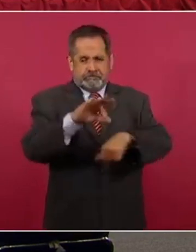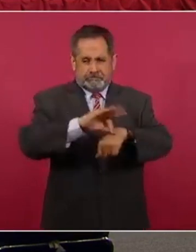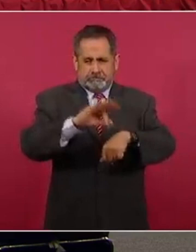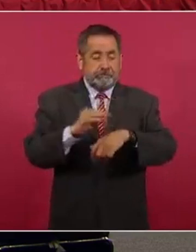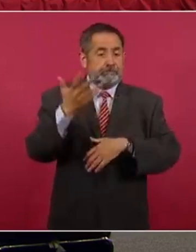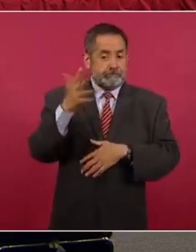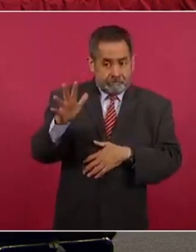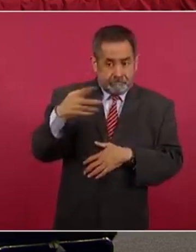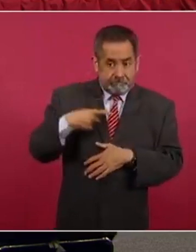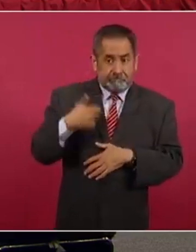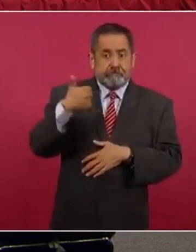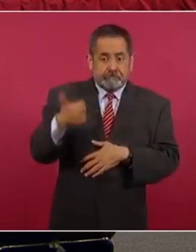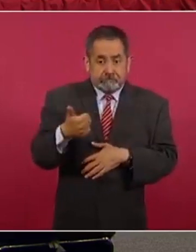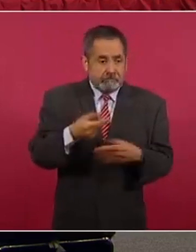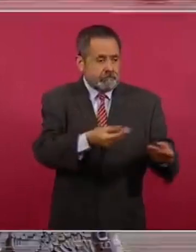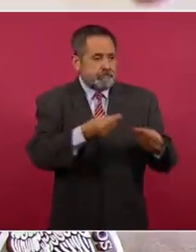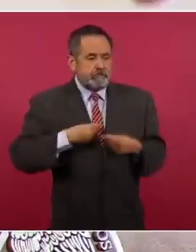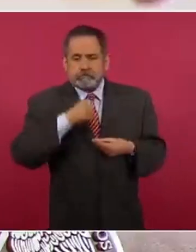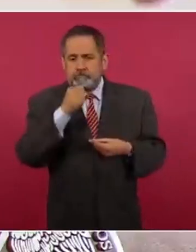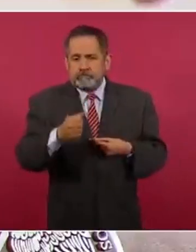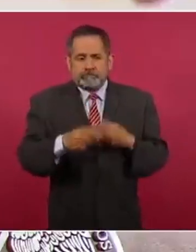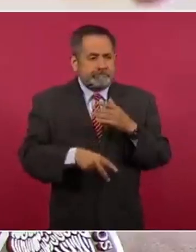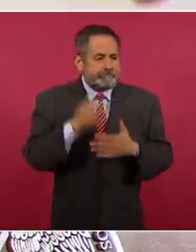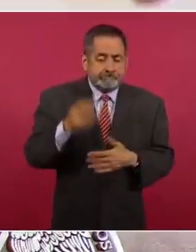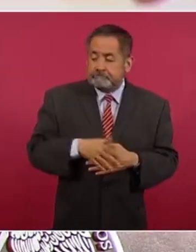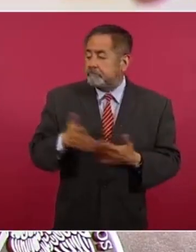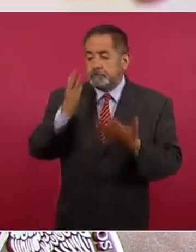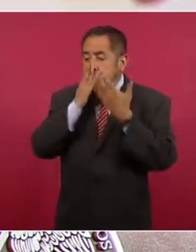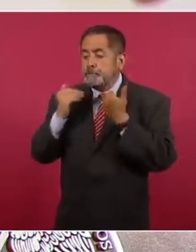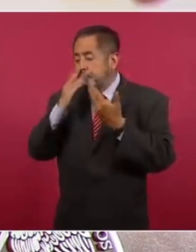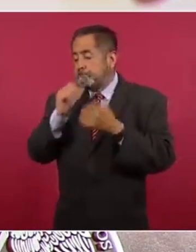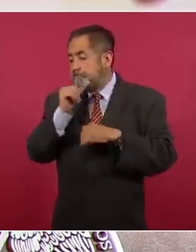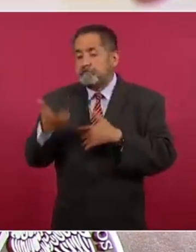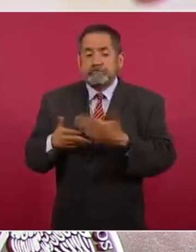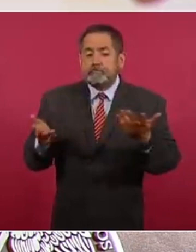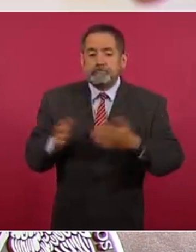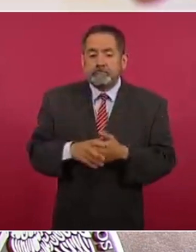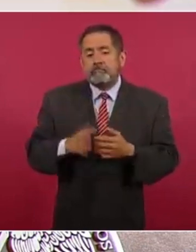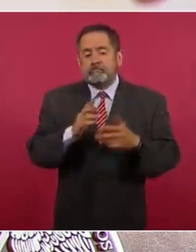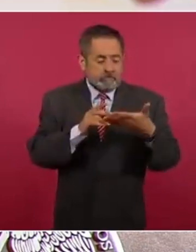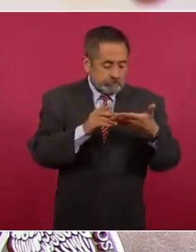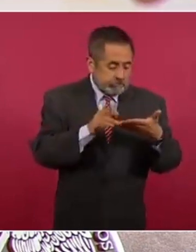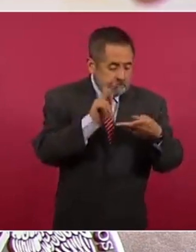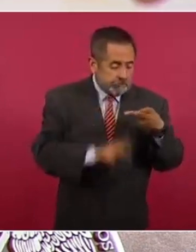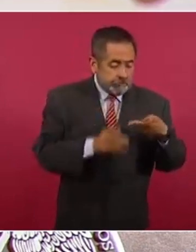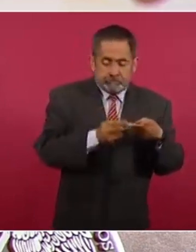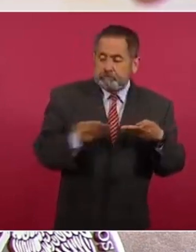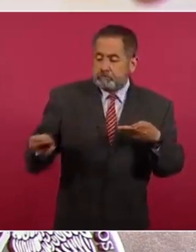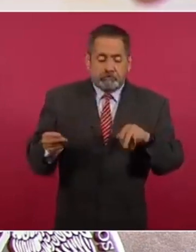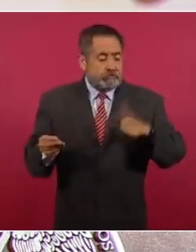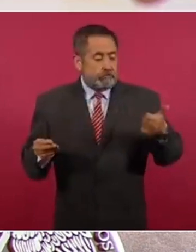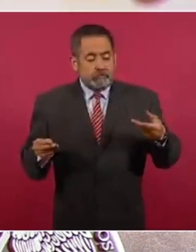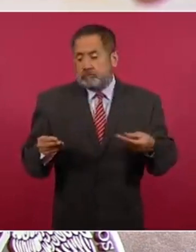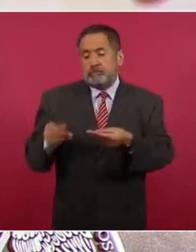regresaban con las manos vacías. Les decían, ese medicamento no está, o le daban una parte de la receta y el resto tenían que ir a